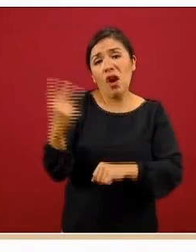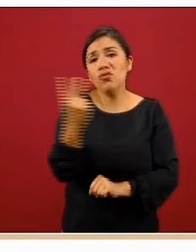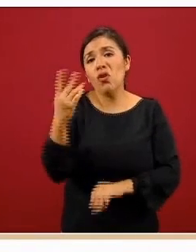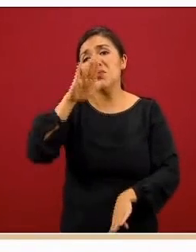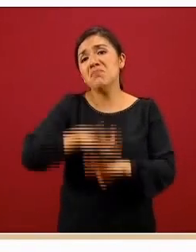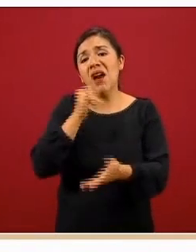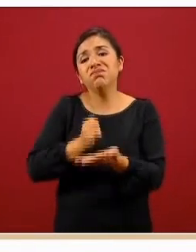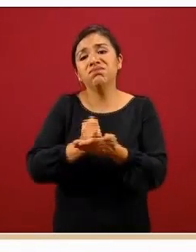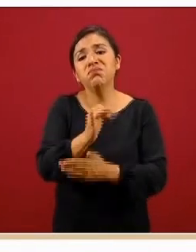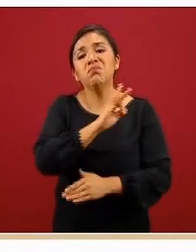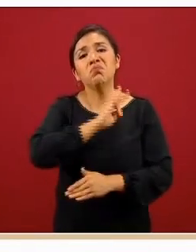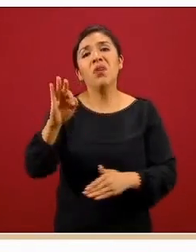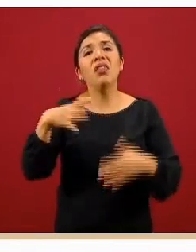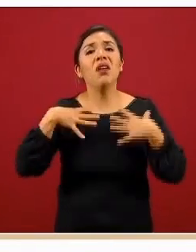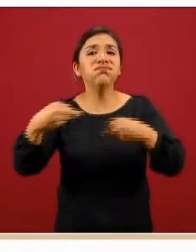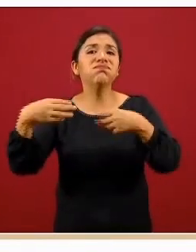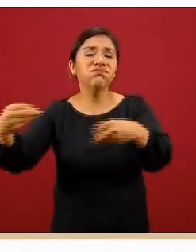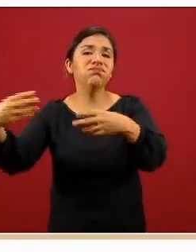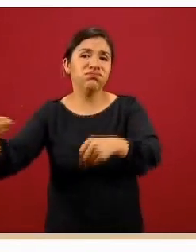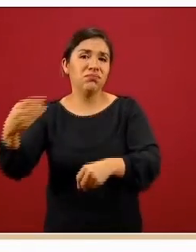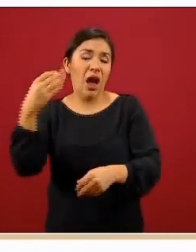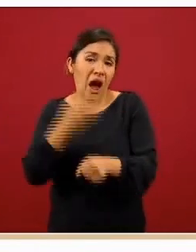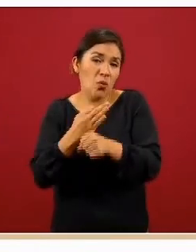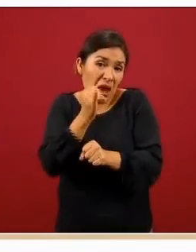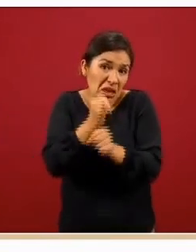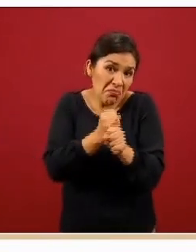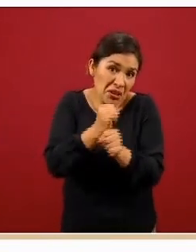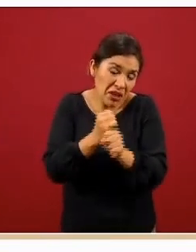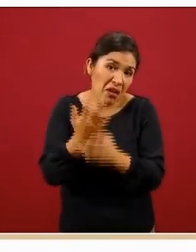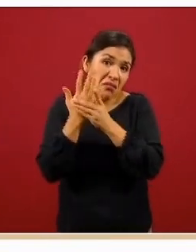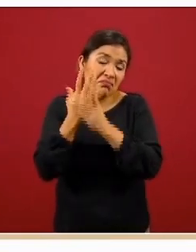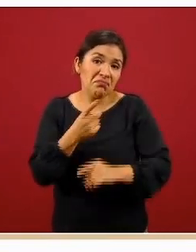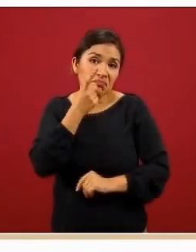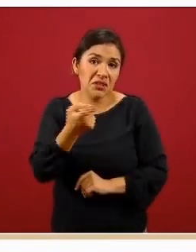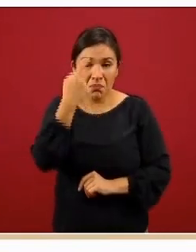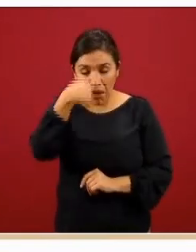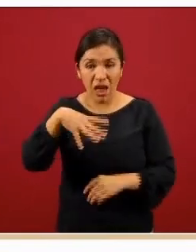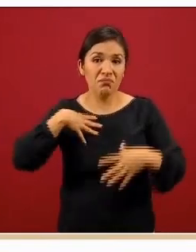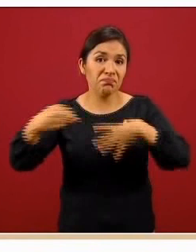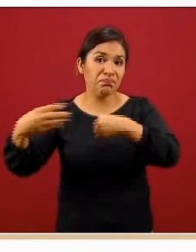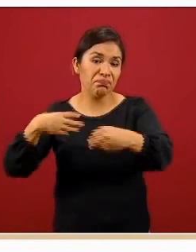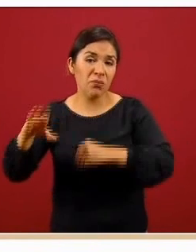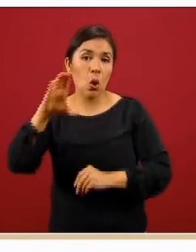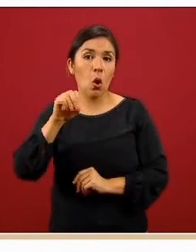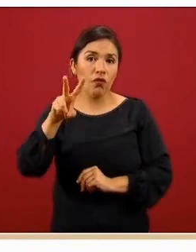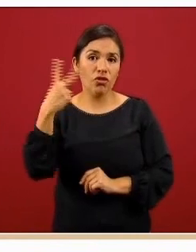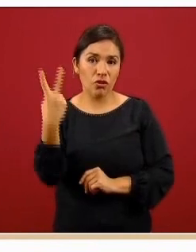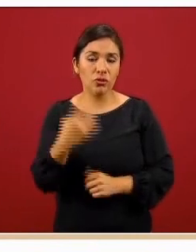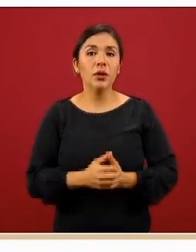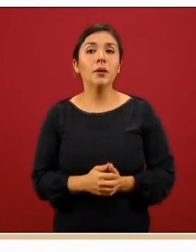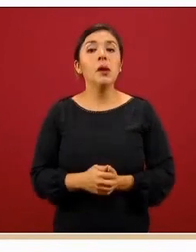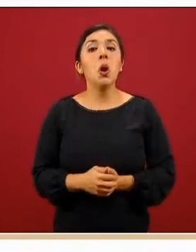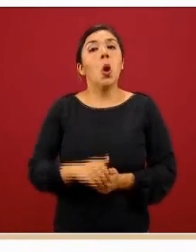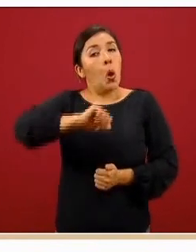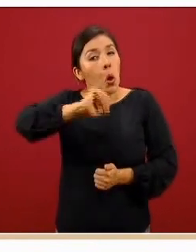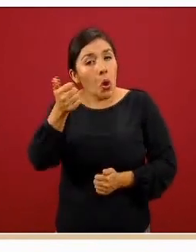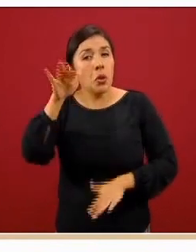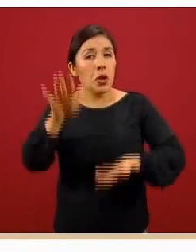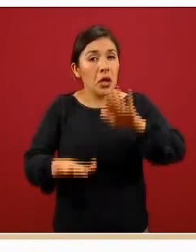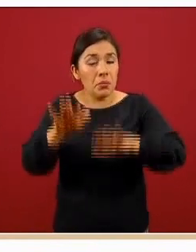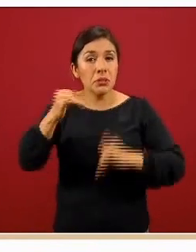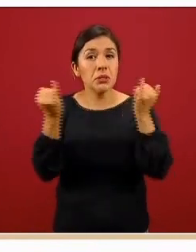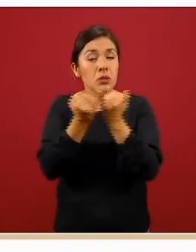que definen la mayor parte de las investigaciones como la vía de transmisión de SARS-CoV-2 y en algunas otras áreas